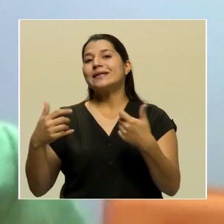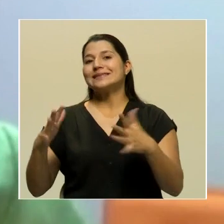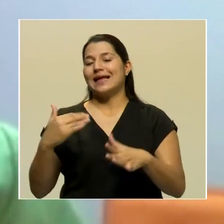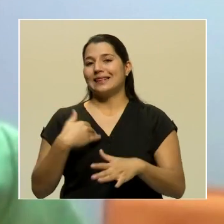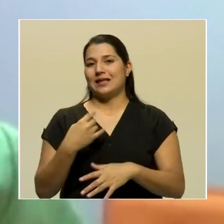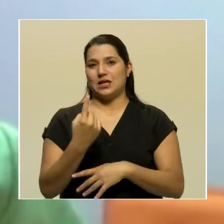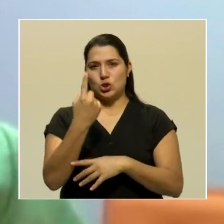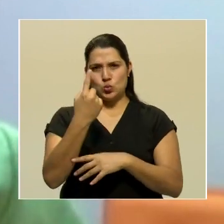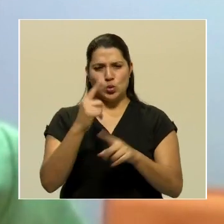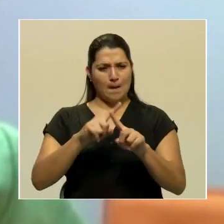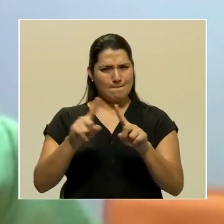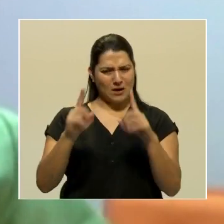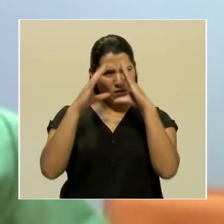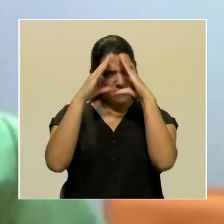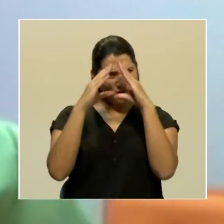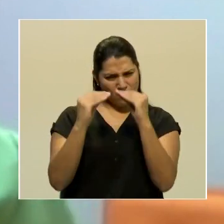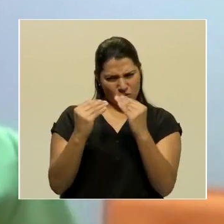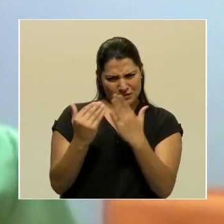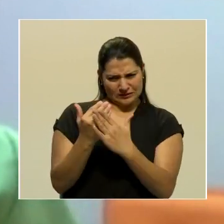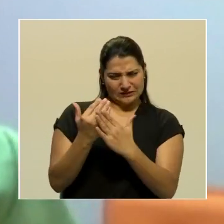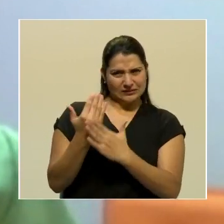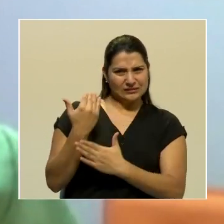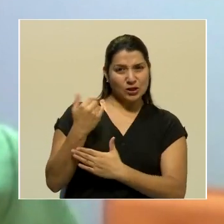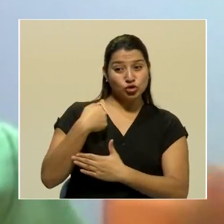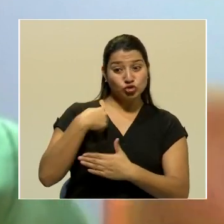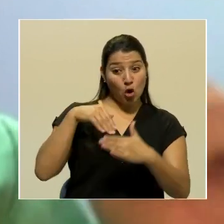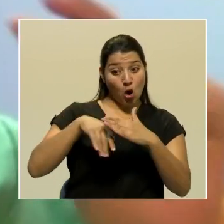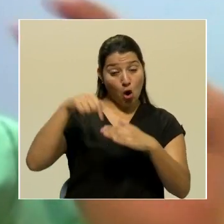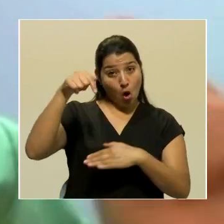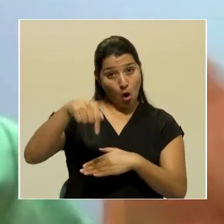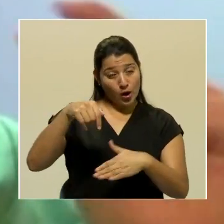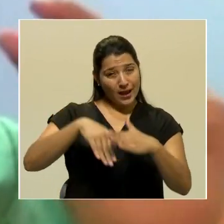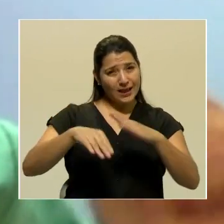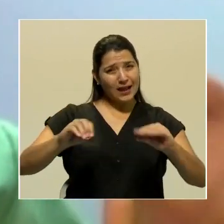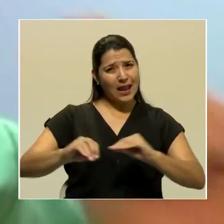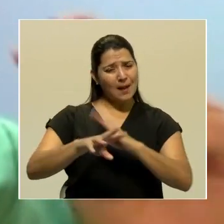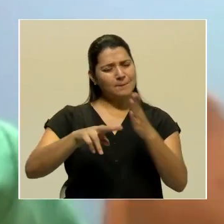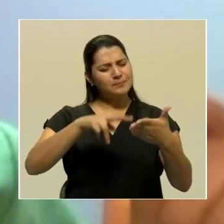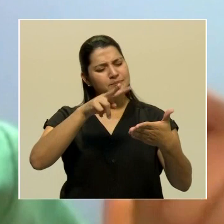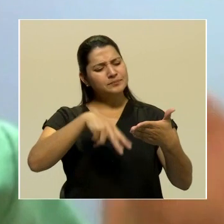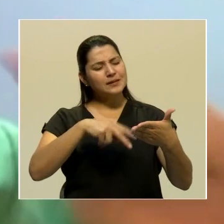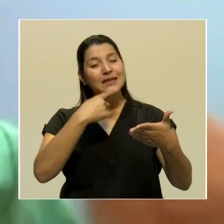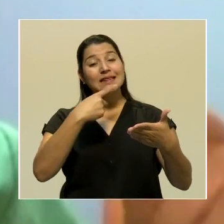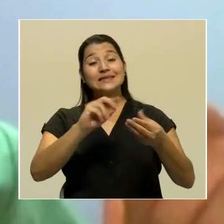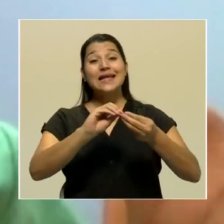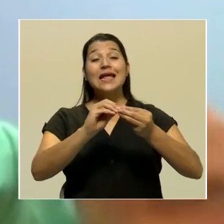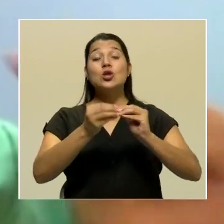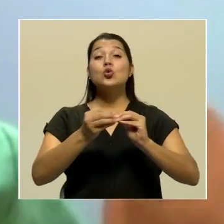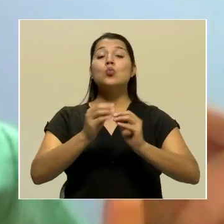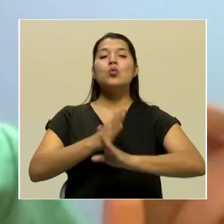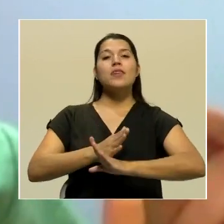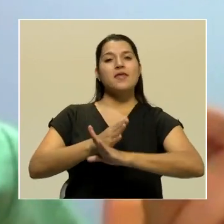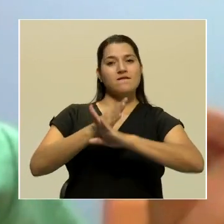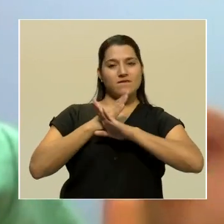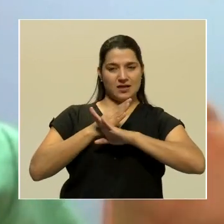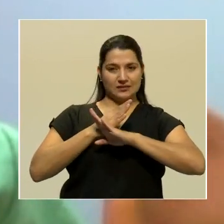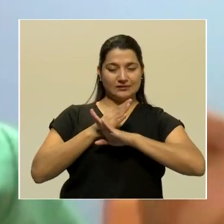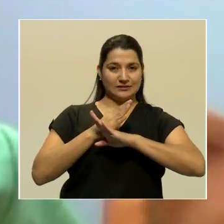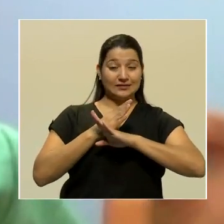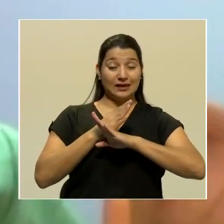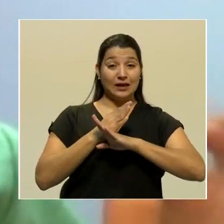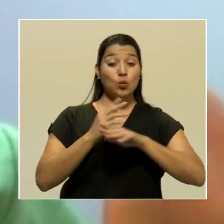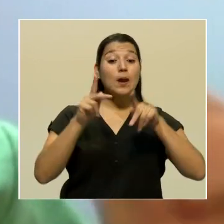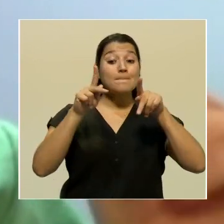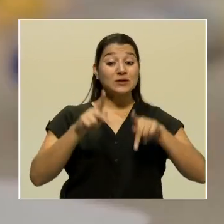reportes muy recientes, de hecho, hoy en la mañana estaba leyendo uno, donde la cantidad de anticuerpos de una persona que acaba de sufrir la